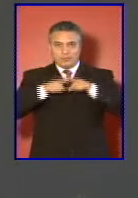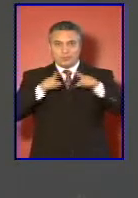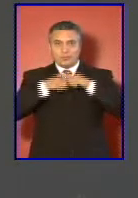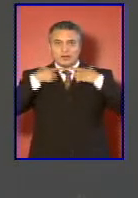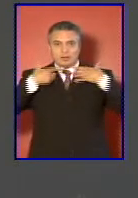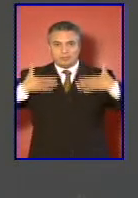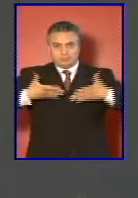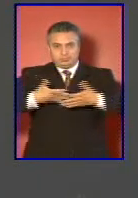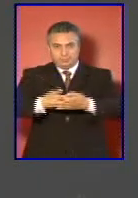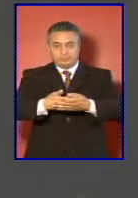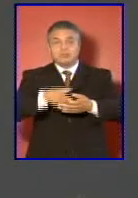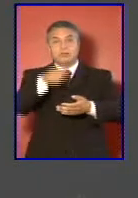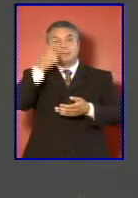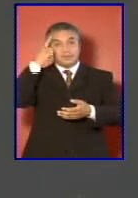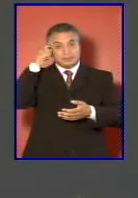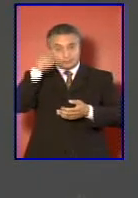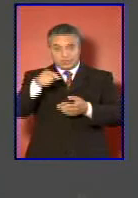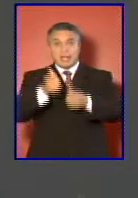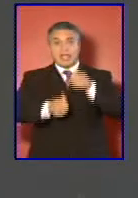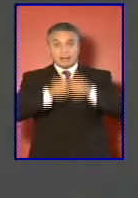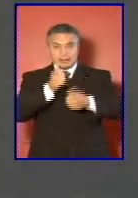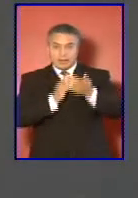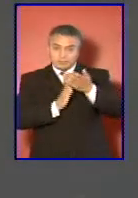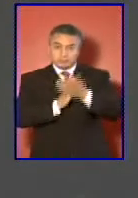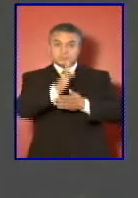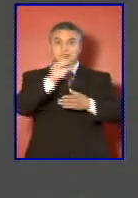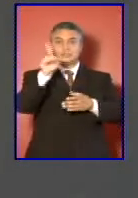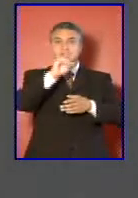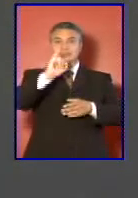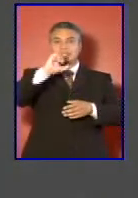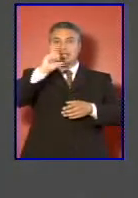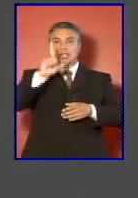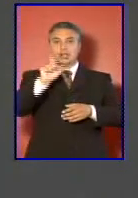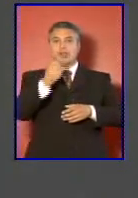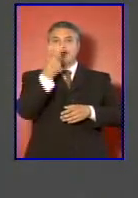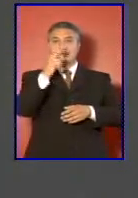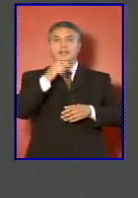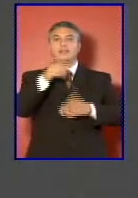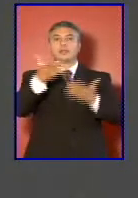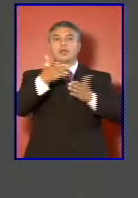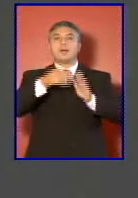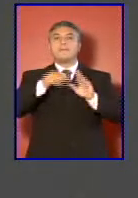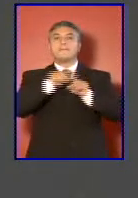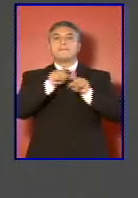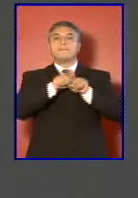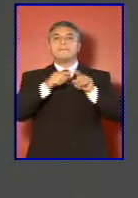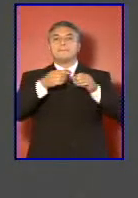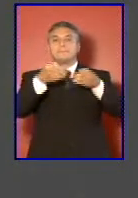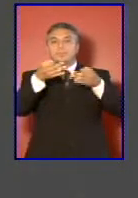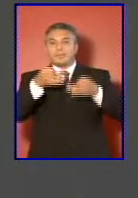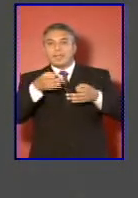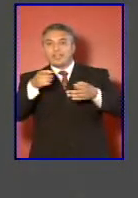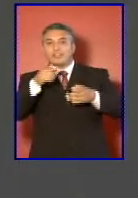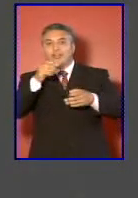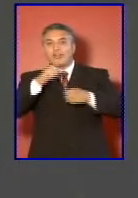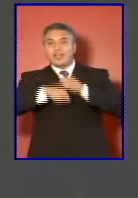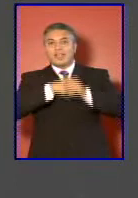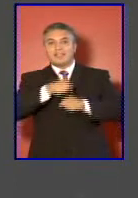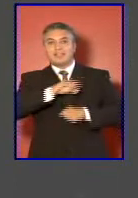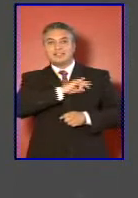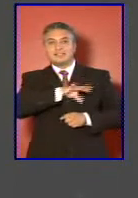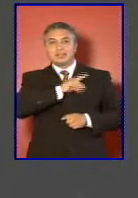se implantó a principios del siglo XX donde el promedio de edad de los chilenos apenas superaba los 50 años,